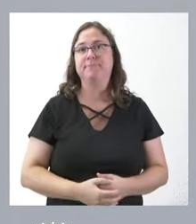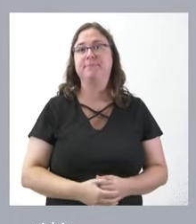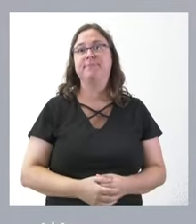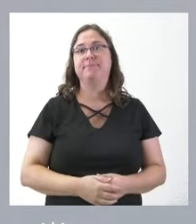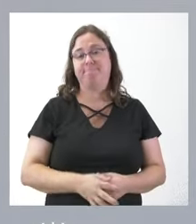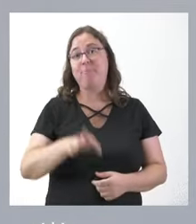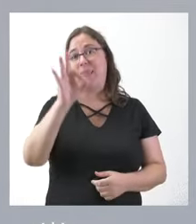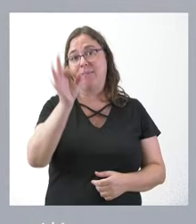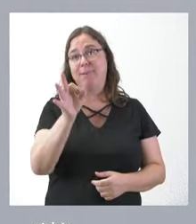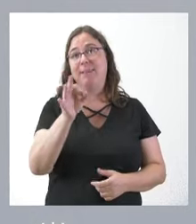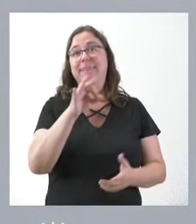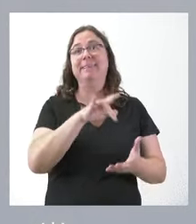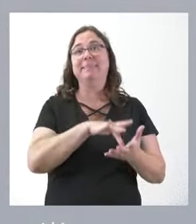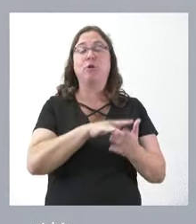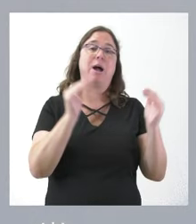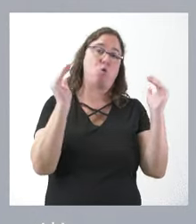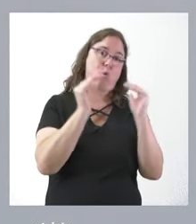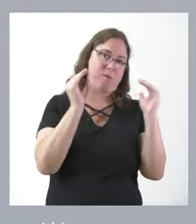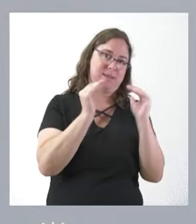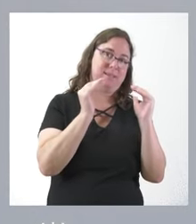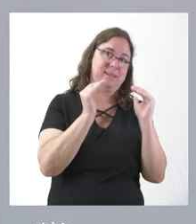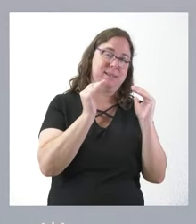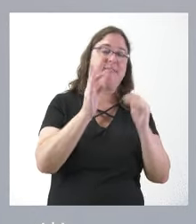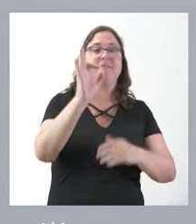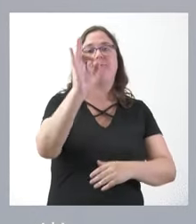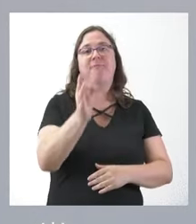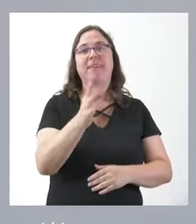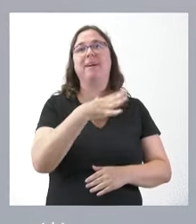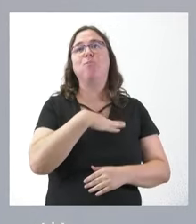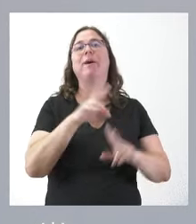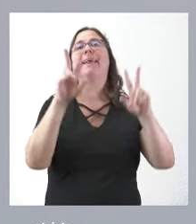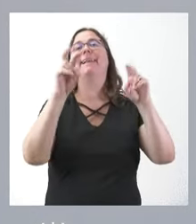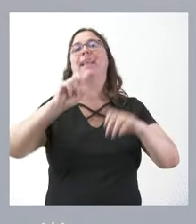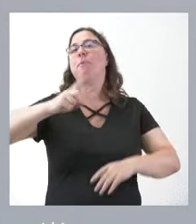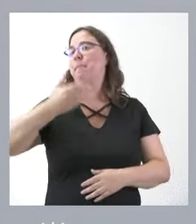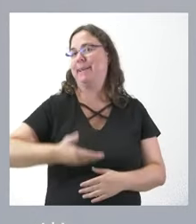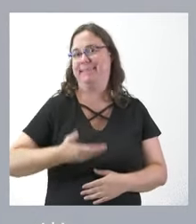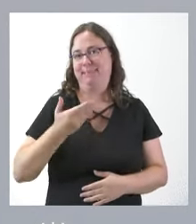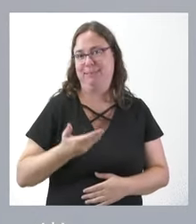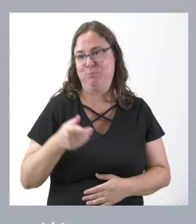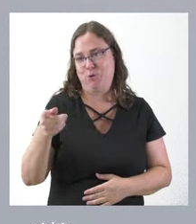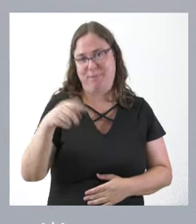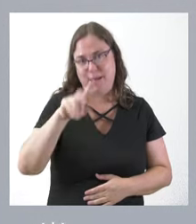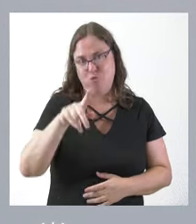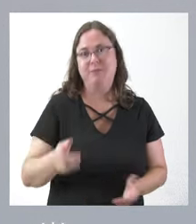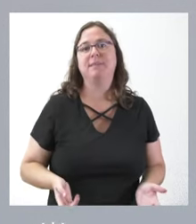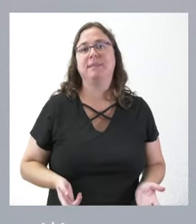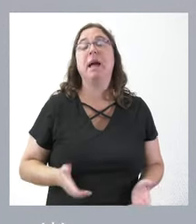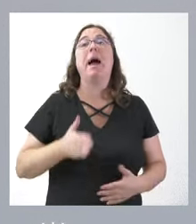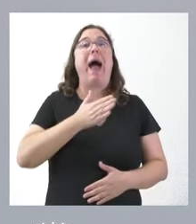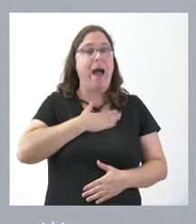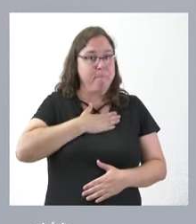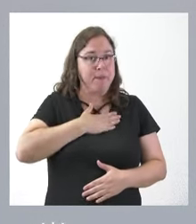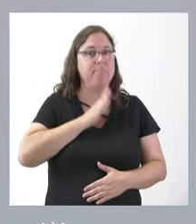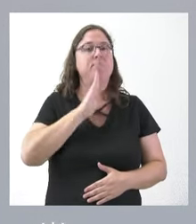Es verdad que estamos a jueves y es verdad que a lo mejor no es el tema más importante que ella considera que tiene. A mí sí me lo